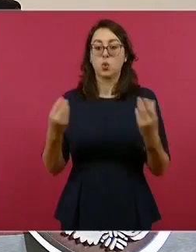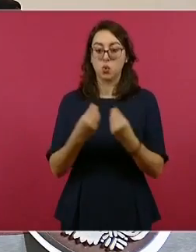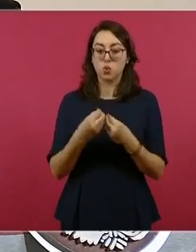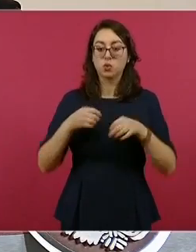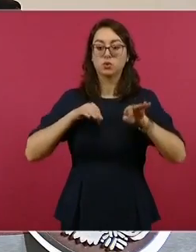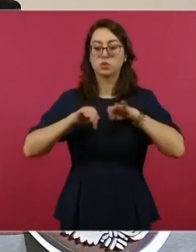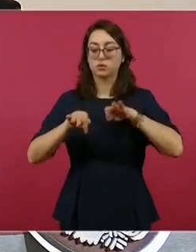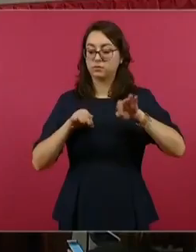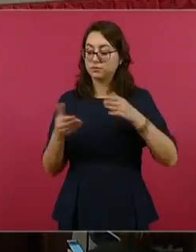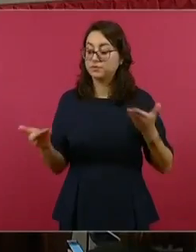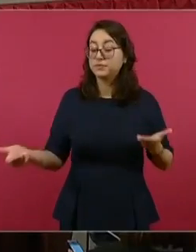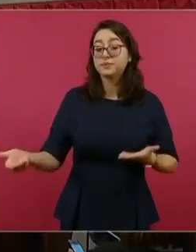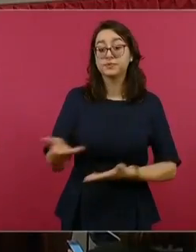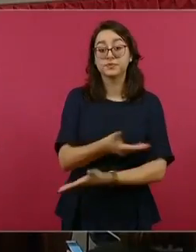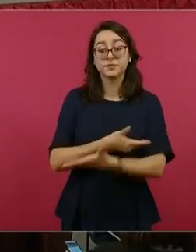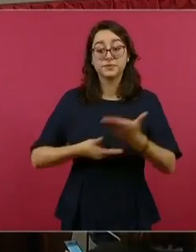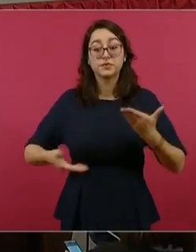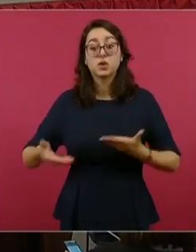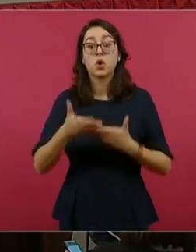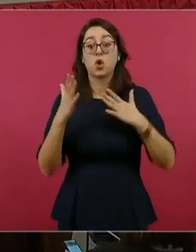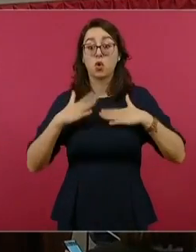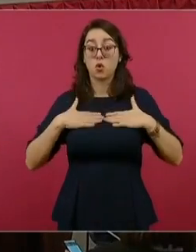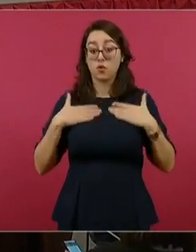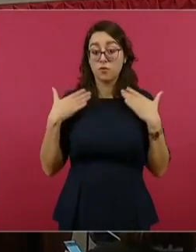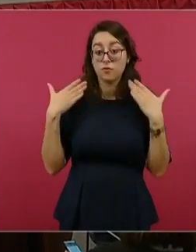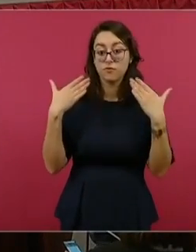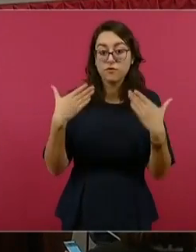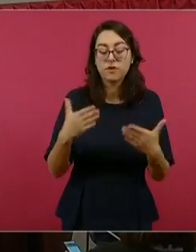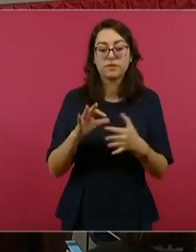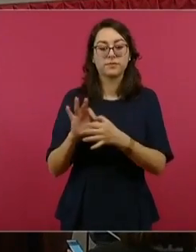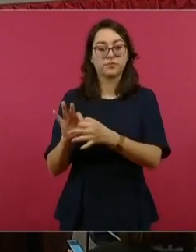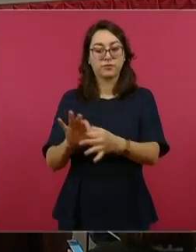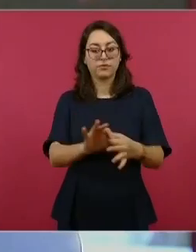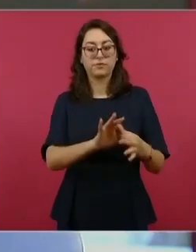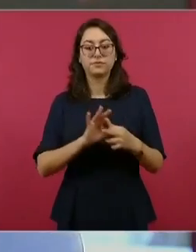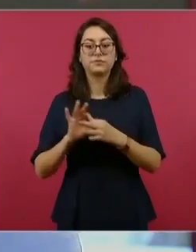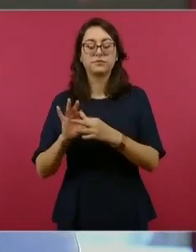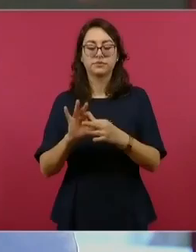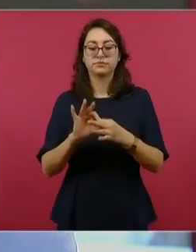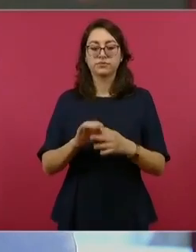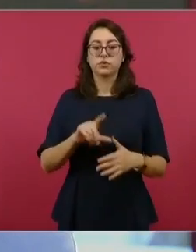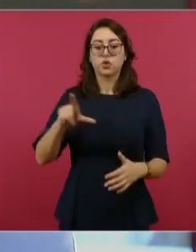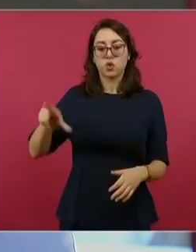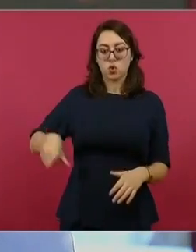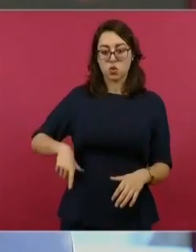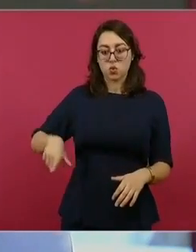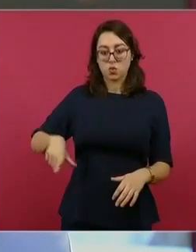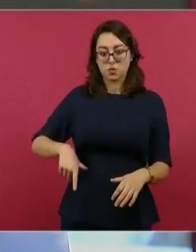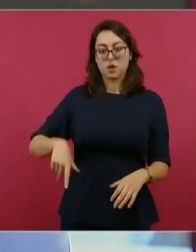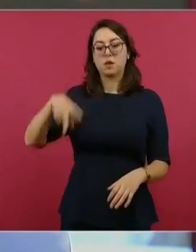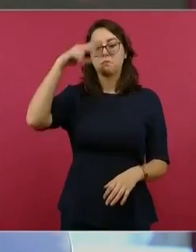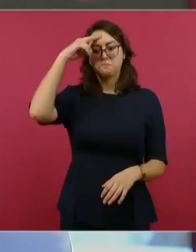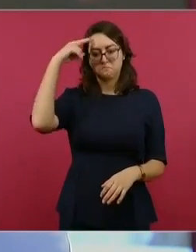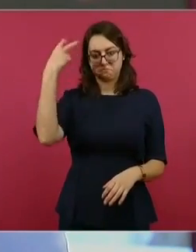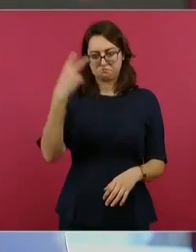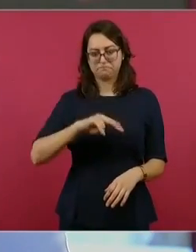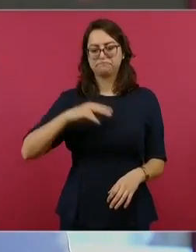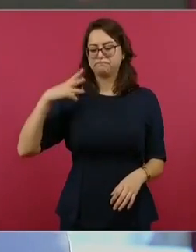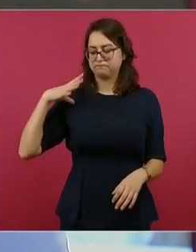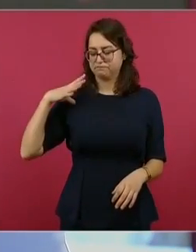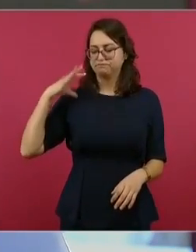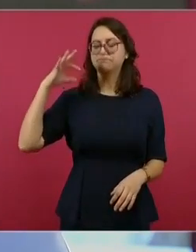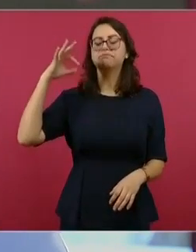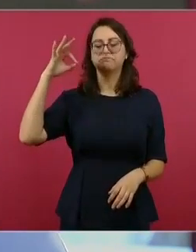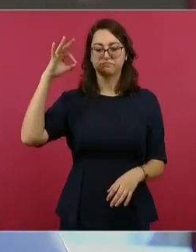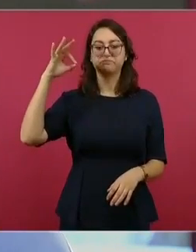de confianza y fraternidad y quedó claro que el gobierno de México está dispuesto a